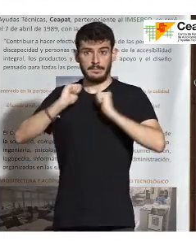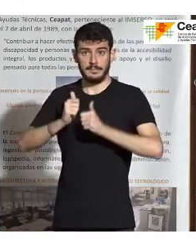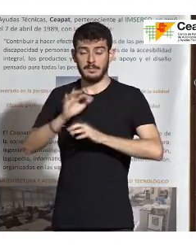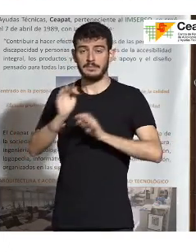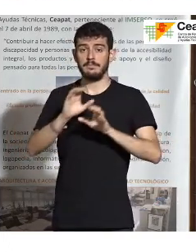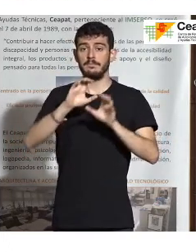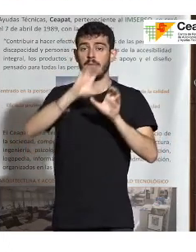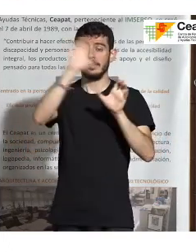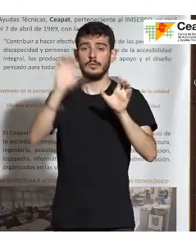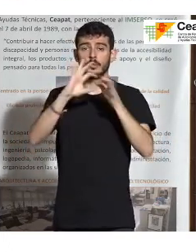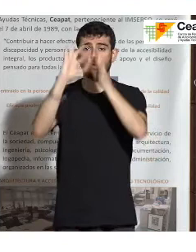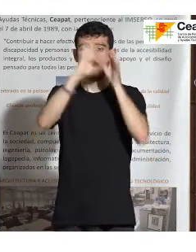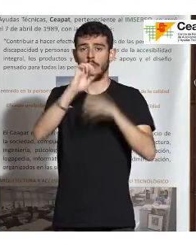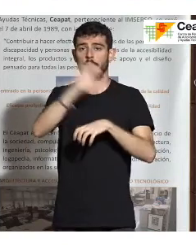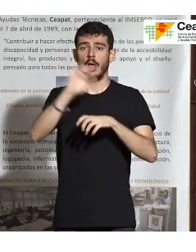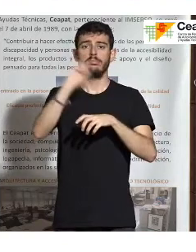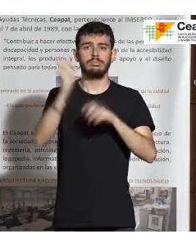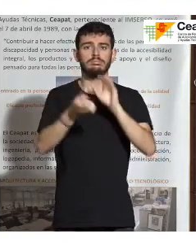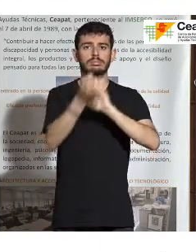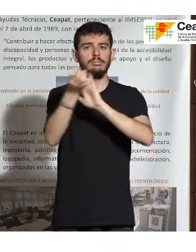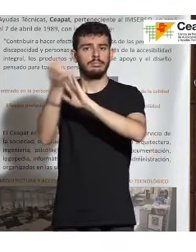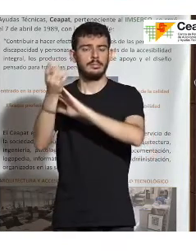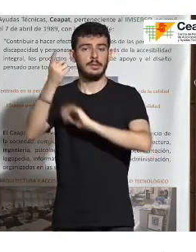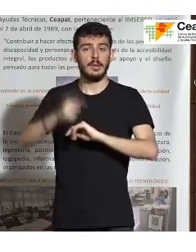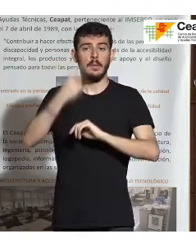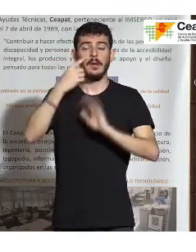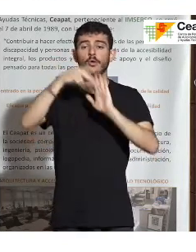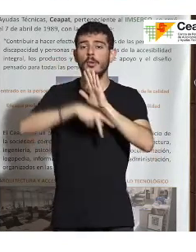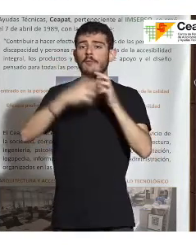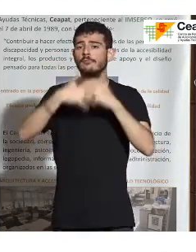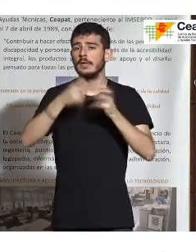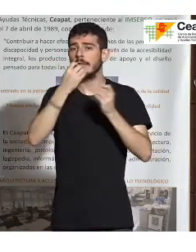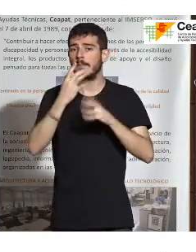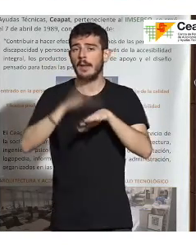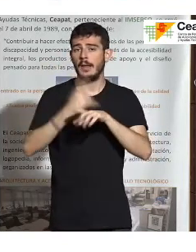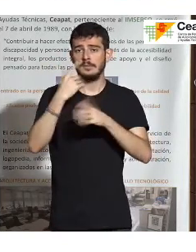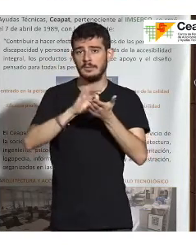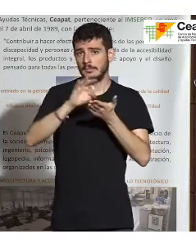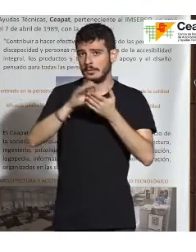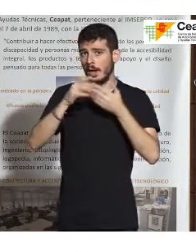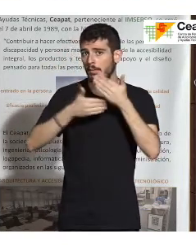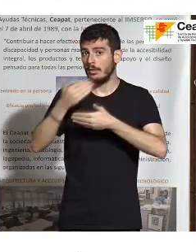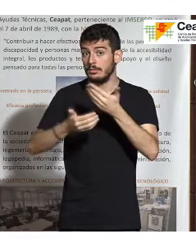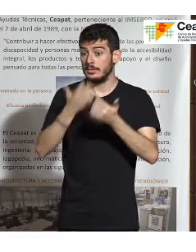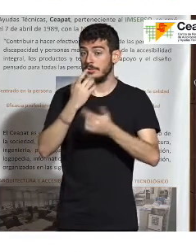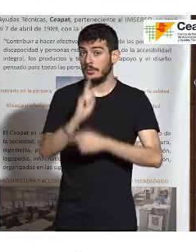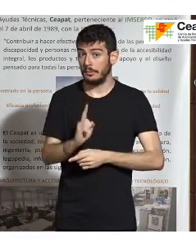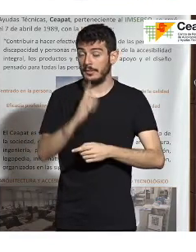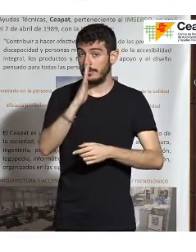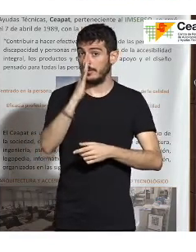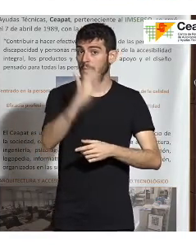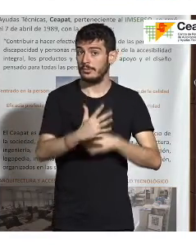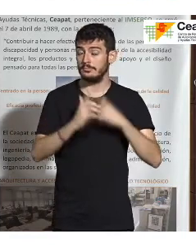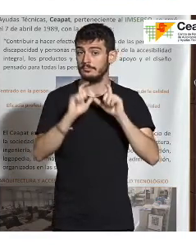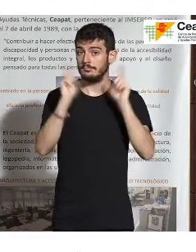Europea. Tendremos que ver cómo de bien funciona la norma para esos servicios avanzados, si no, pues bueno, dentro de cinco años habrá que sentarse otra